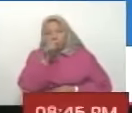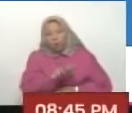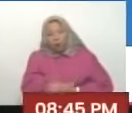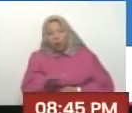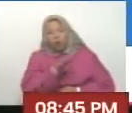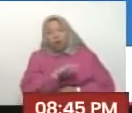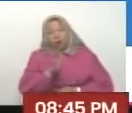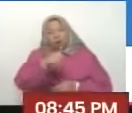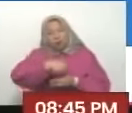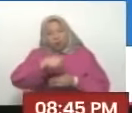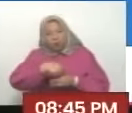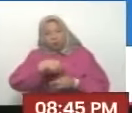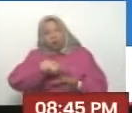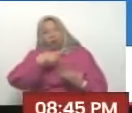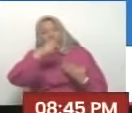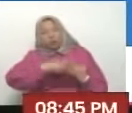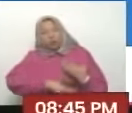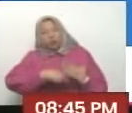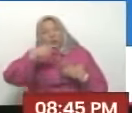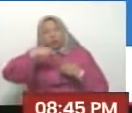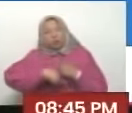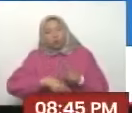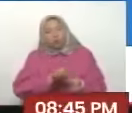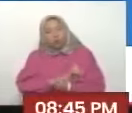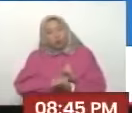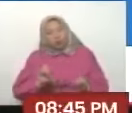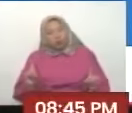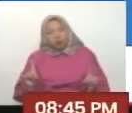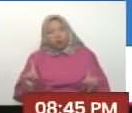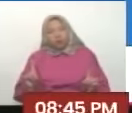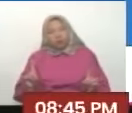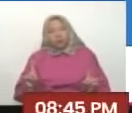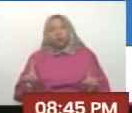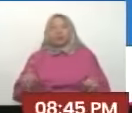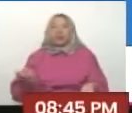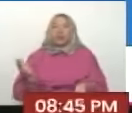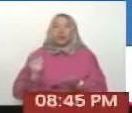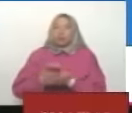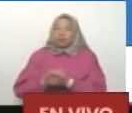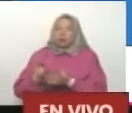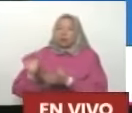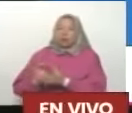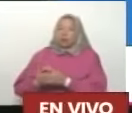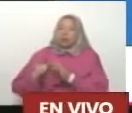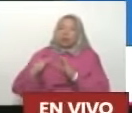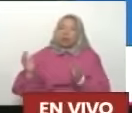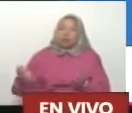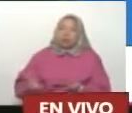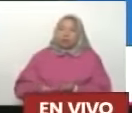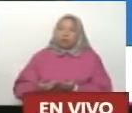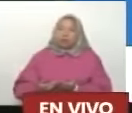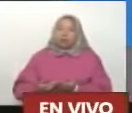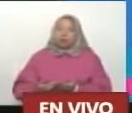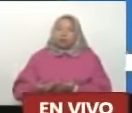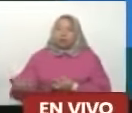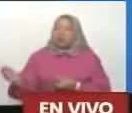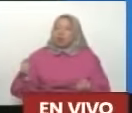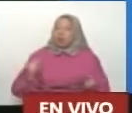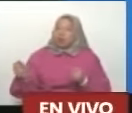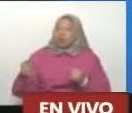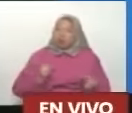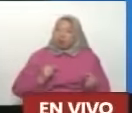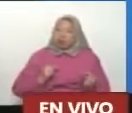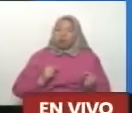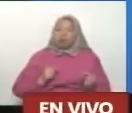tan profunda de democracia. Pero yo creo que nuestros amigos y amigas del mundo que vinieron a la discusión, al